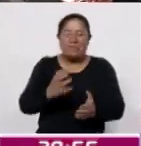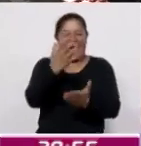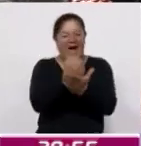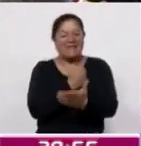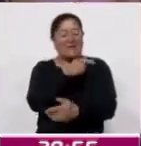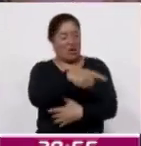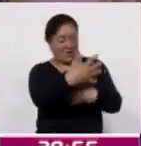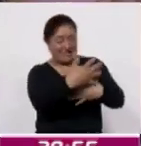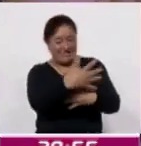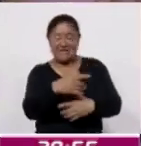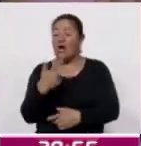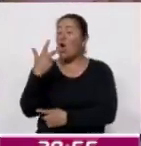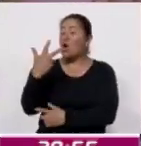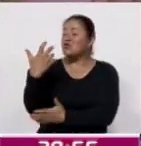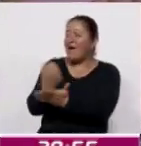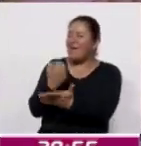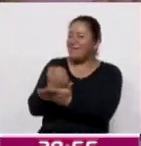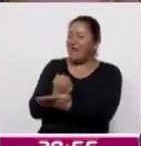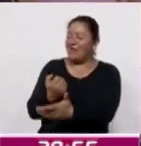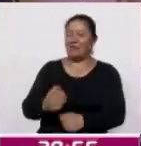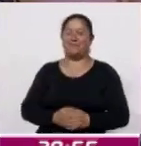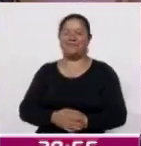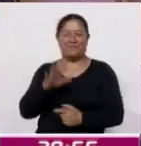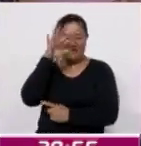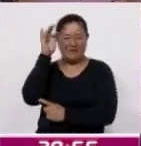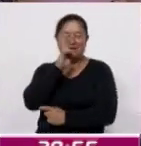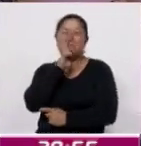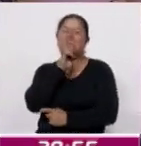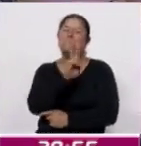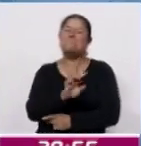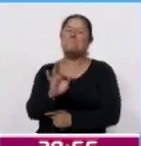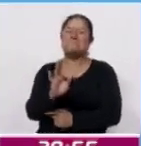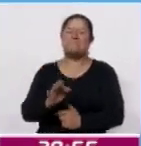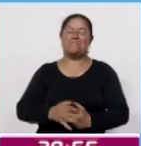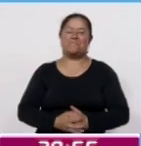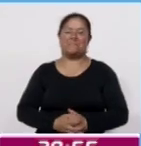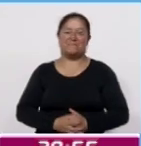total de 15 finalistas. Para Corazit Noticias, Victoria Flores.